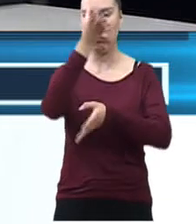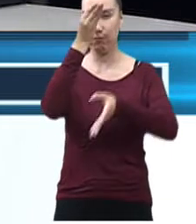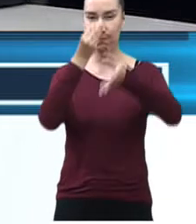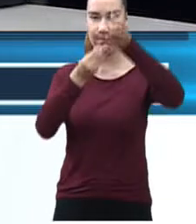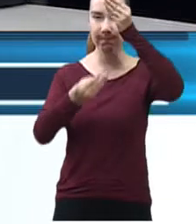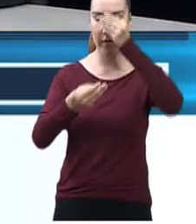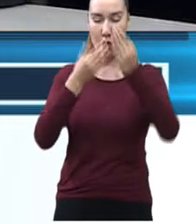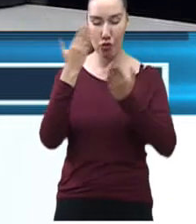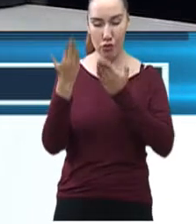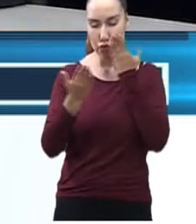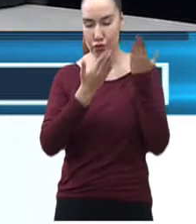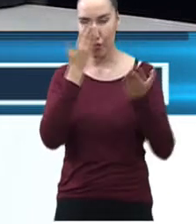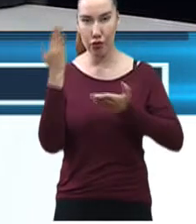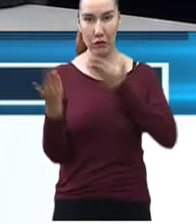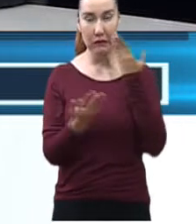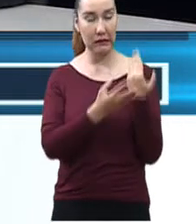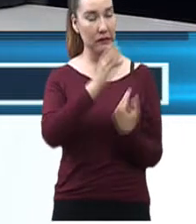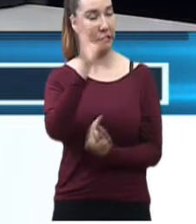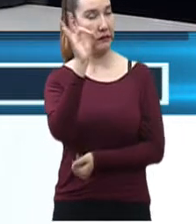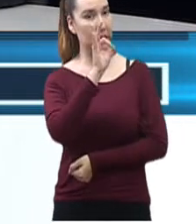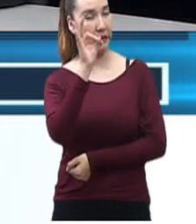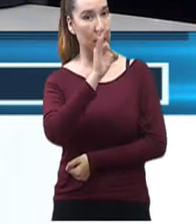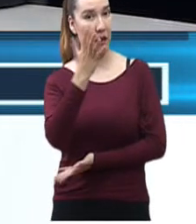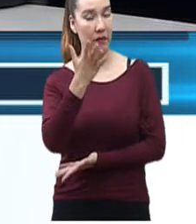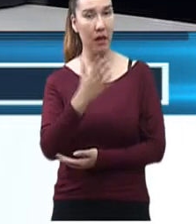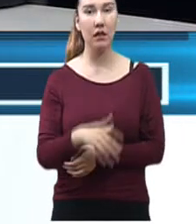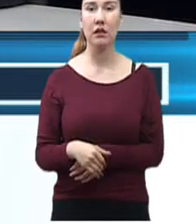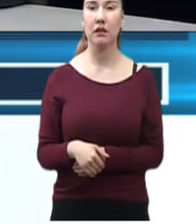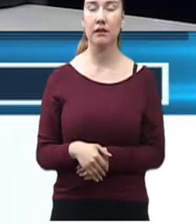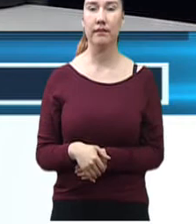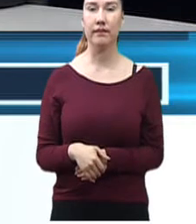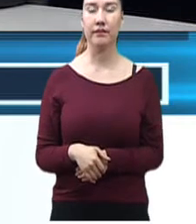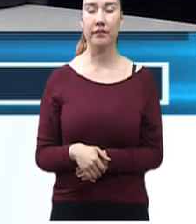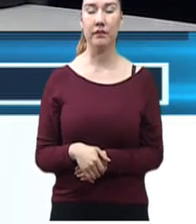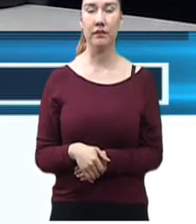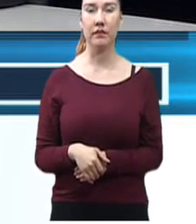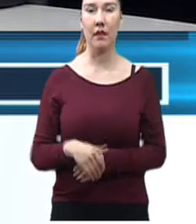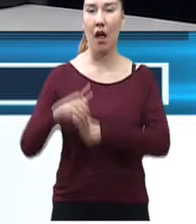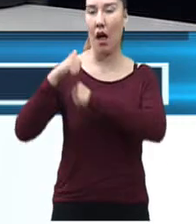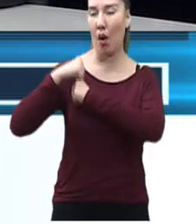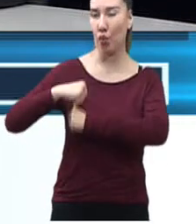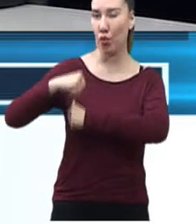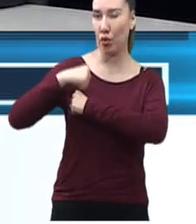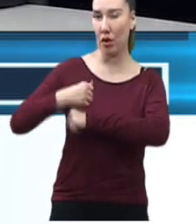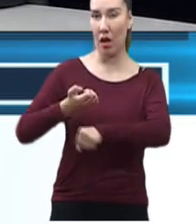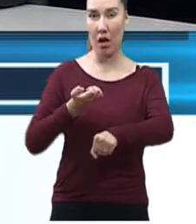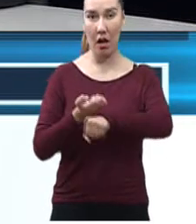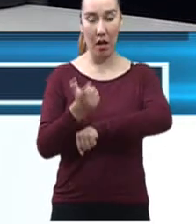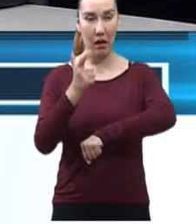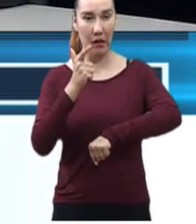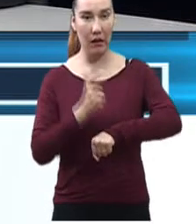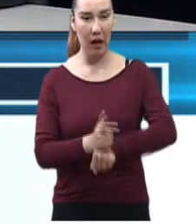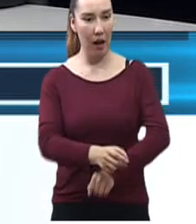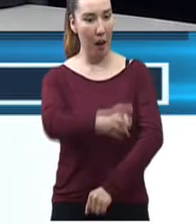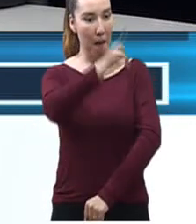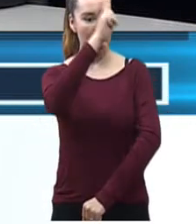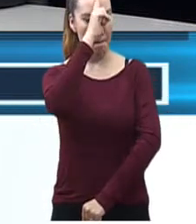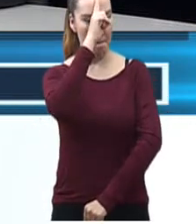dado caso no se puede o las autoridades estatales lo llegan a prohibir,